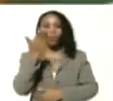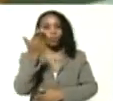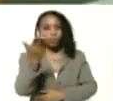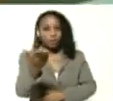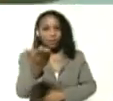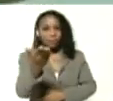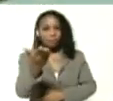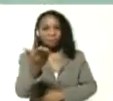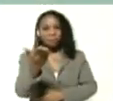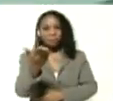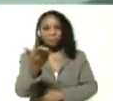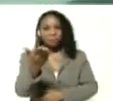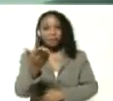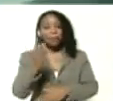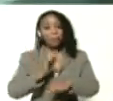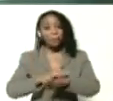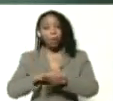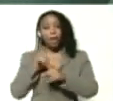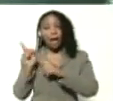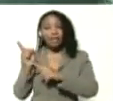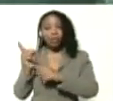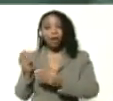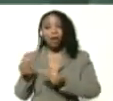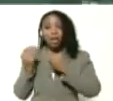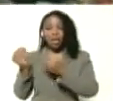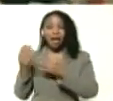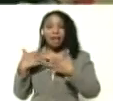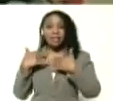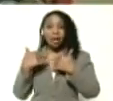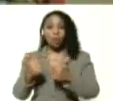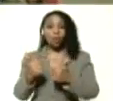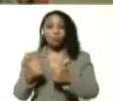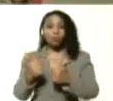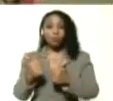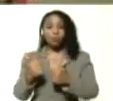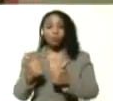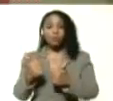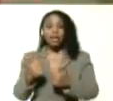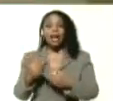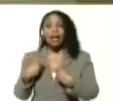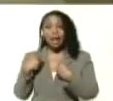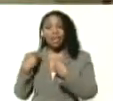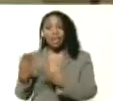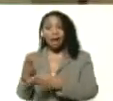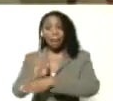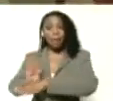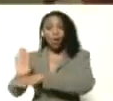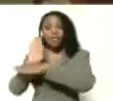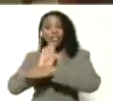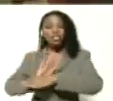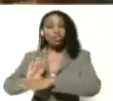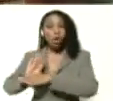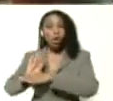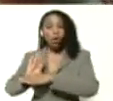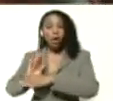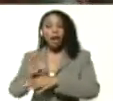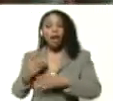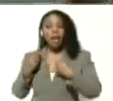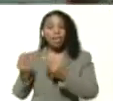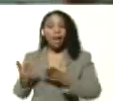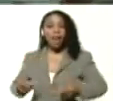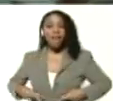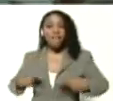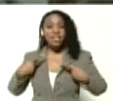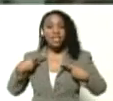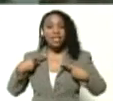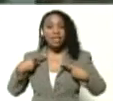y porque esto le garantiza la salud, le garantiza la protección, le garantiza la vida, y